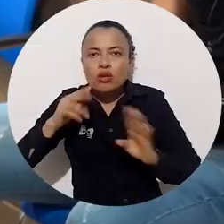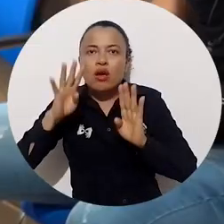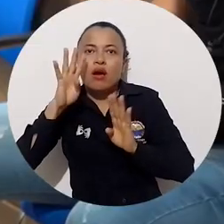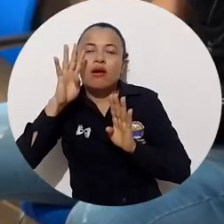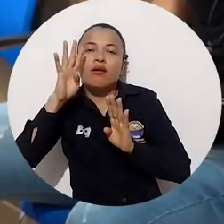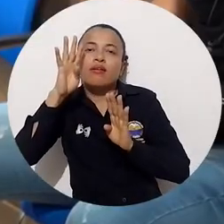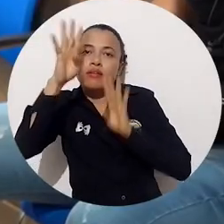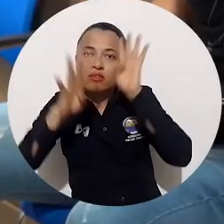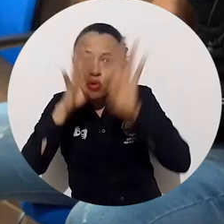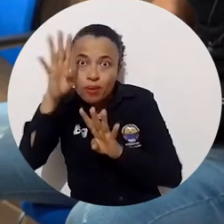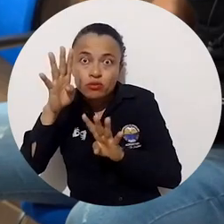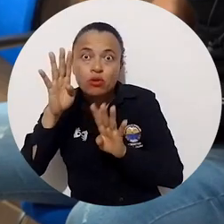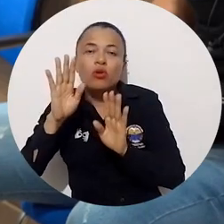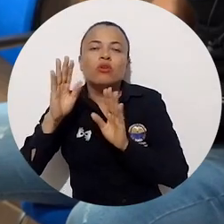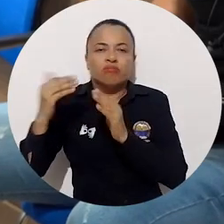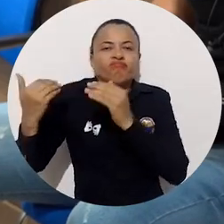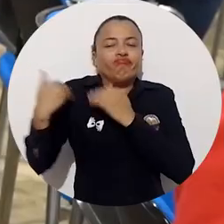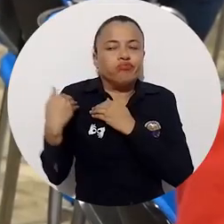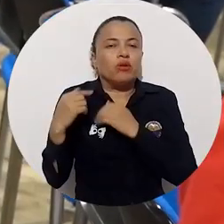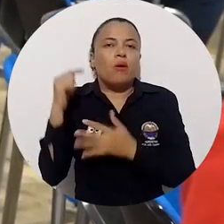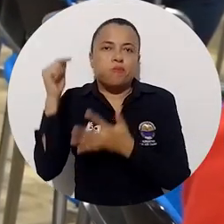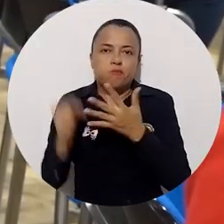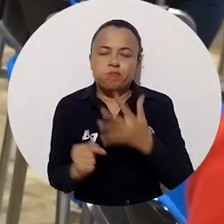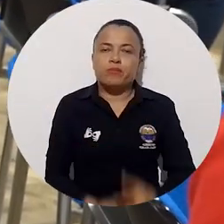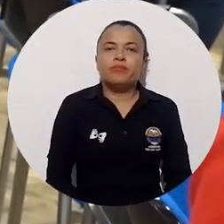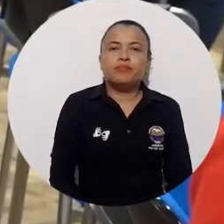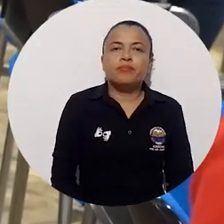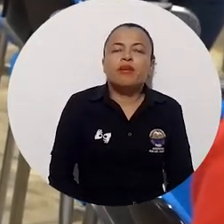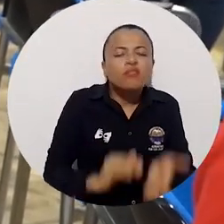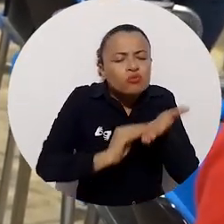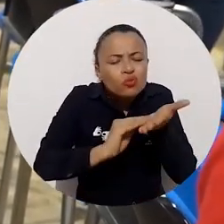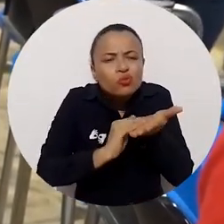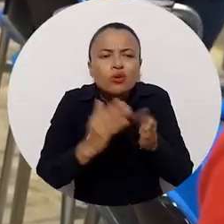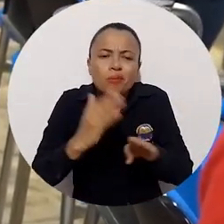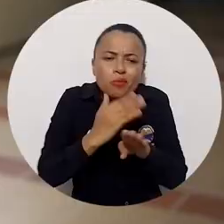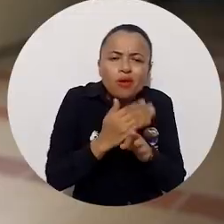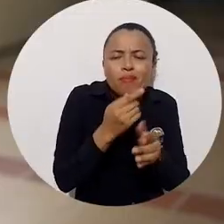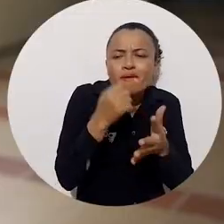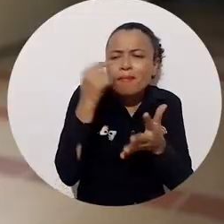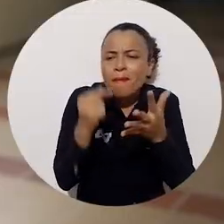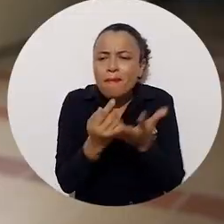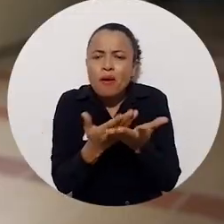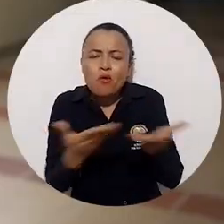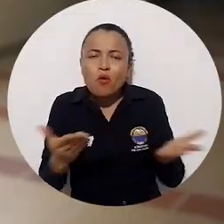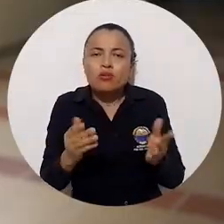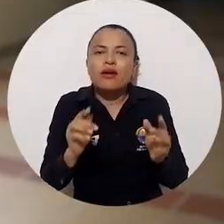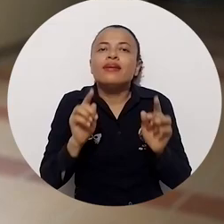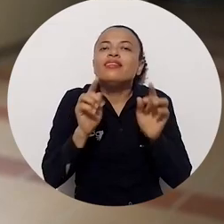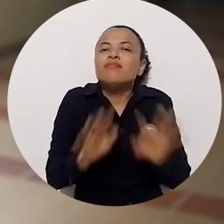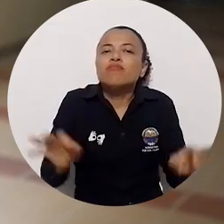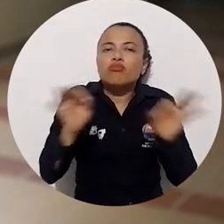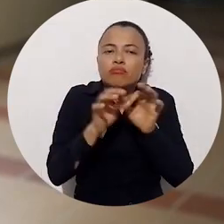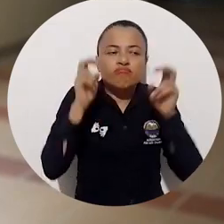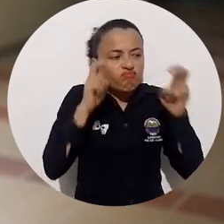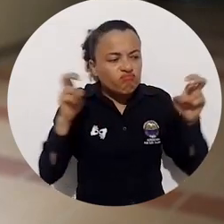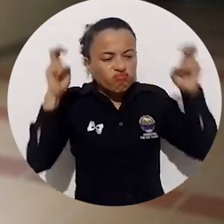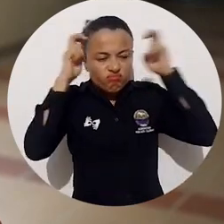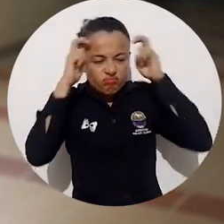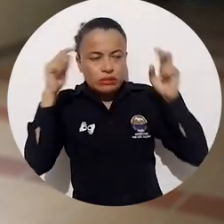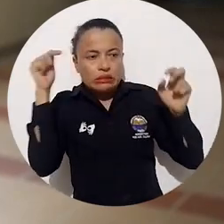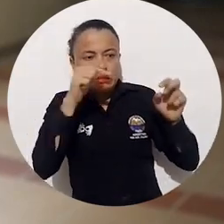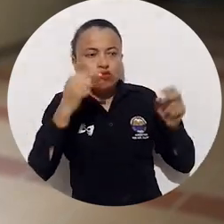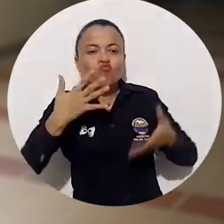tecnología e innovación Universidad del Magdalena. Soluciones para nuestros problemas y necesidades, porque tiene que ver con la confianza y la